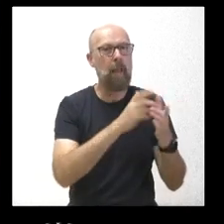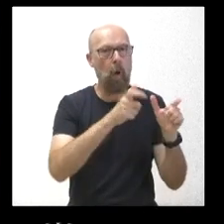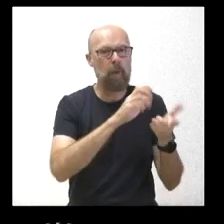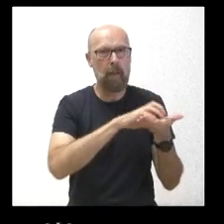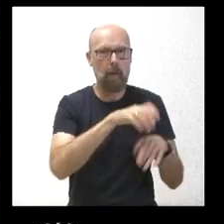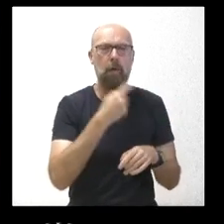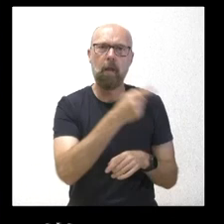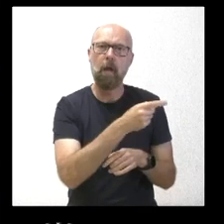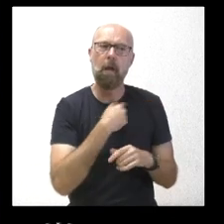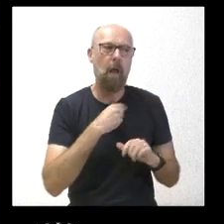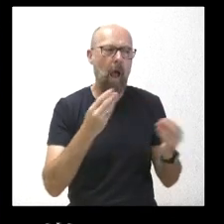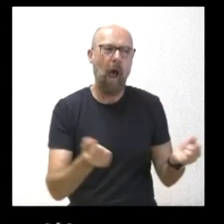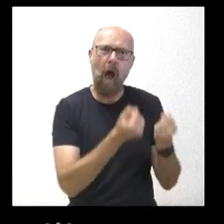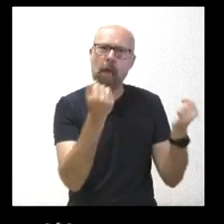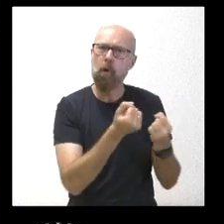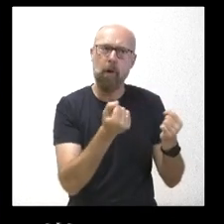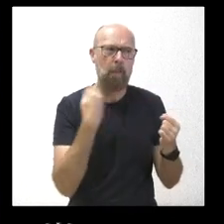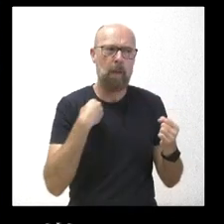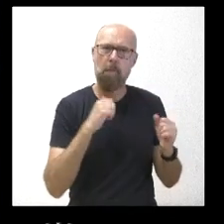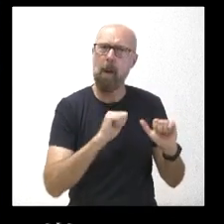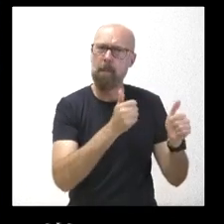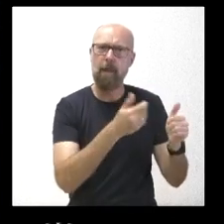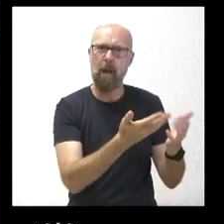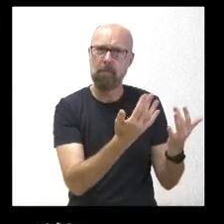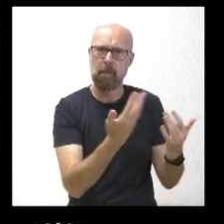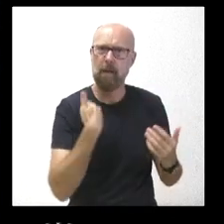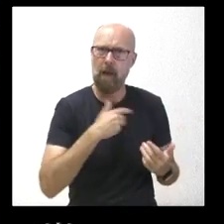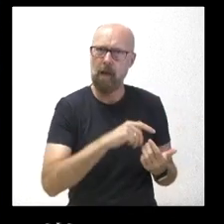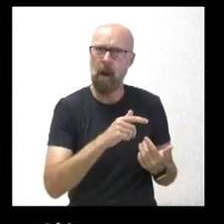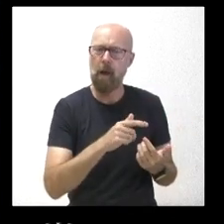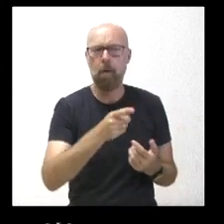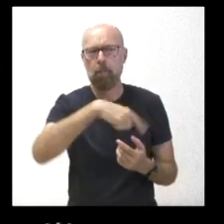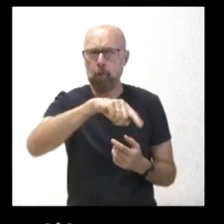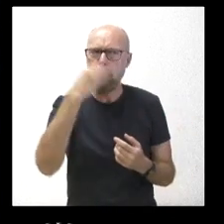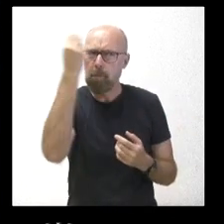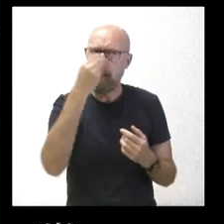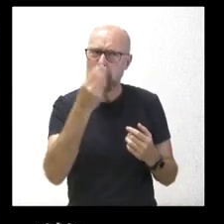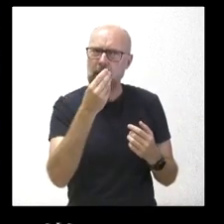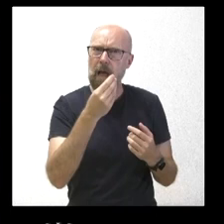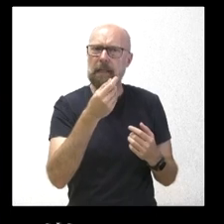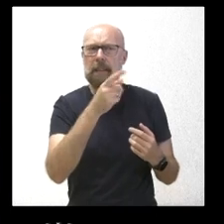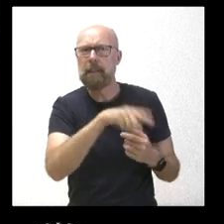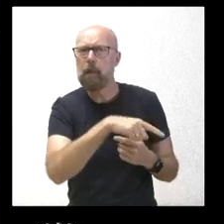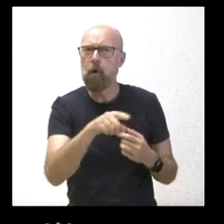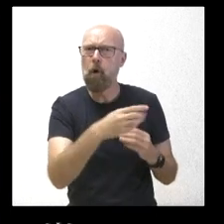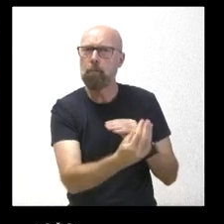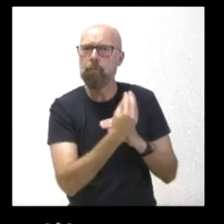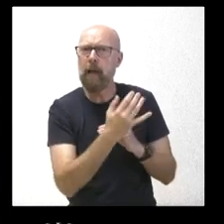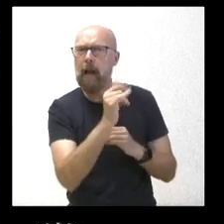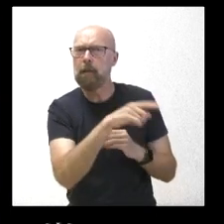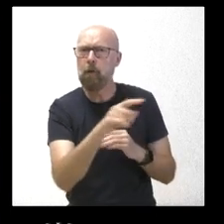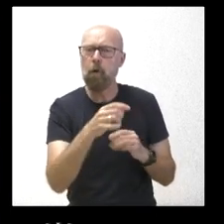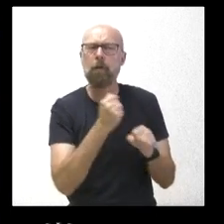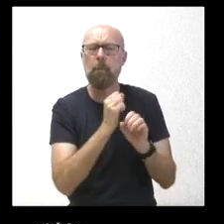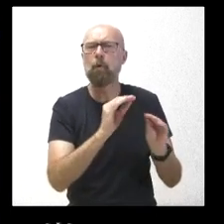acciones similares dentro de sus competencias. No sé si se sigue descartando, si se están estudiando un poco cómo va el trabajo en este